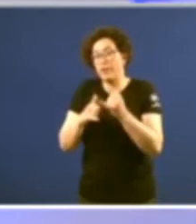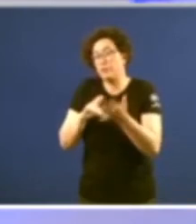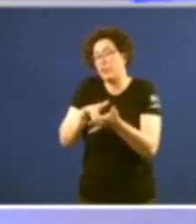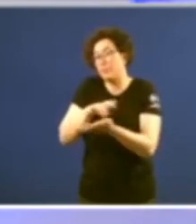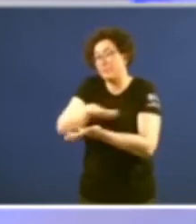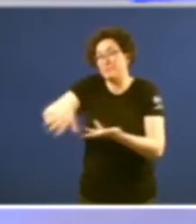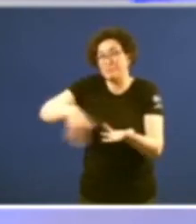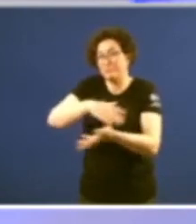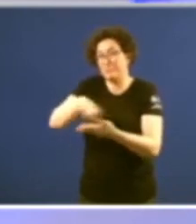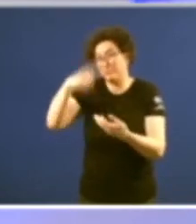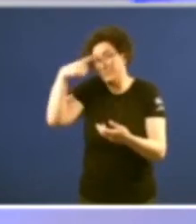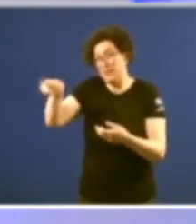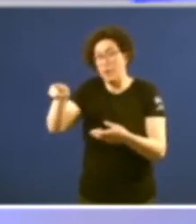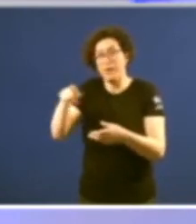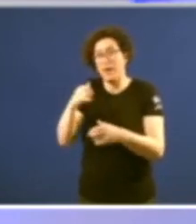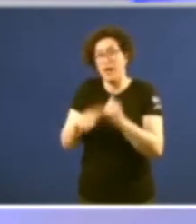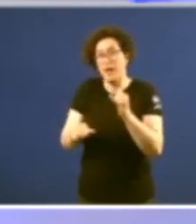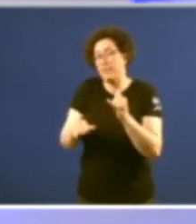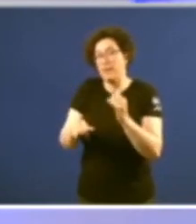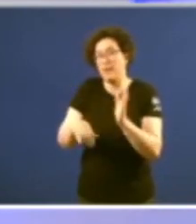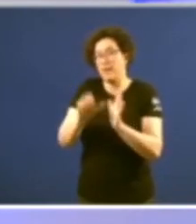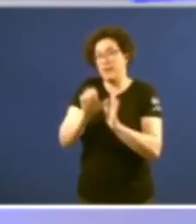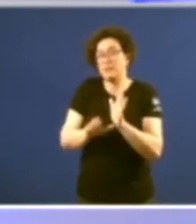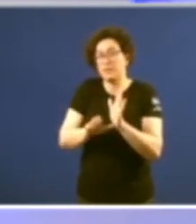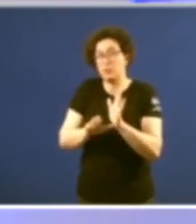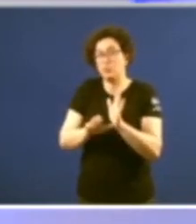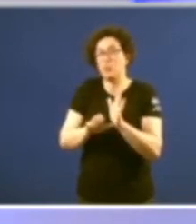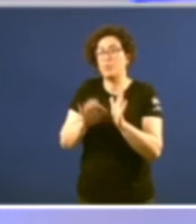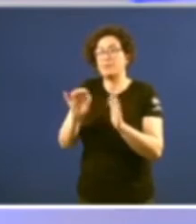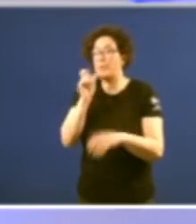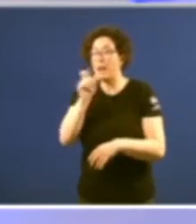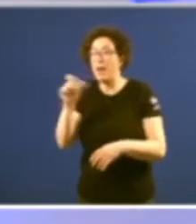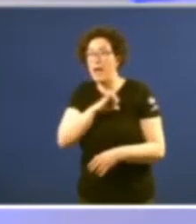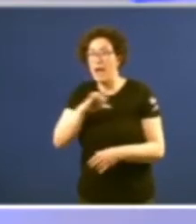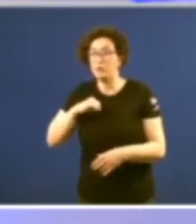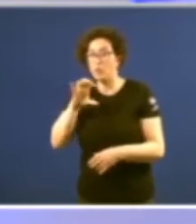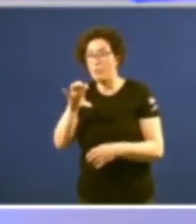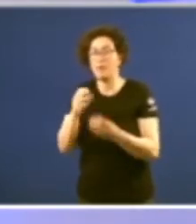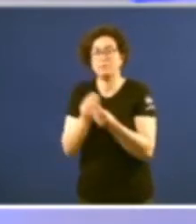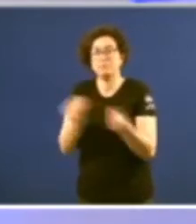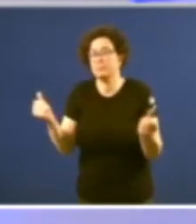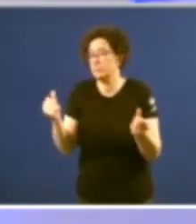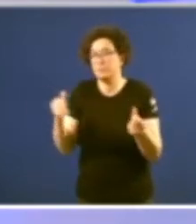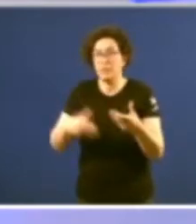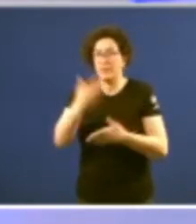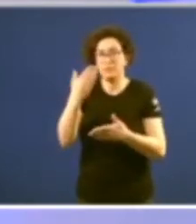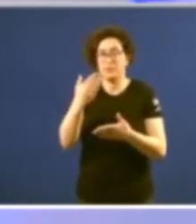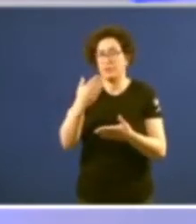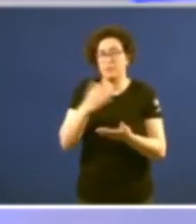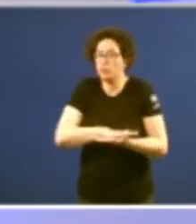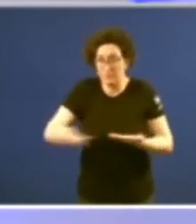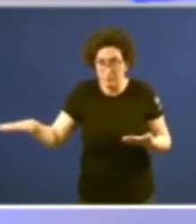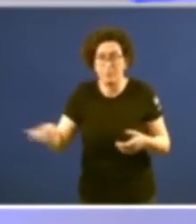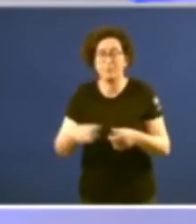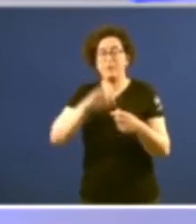a palabra estatuto e a palabra autonomía desapareceron da prensa durante moito tempo a